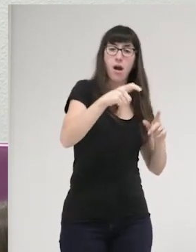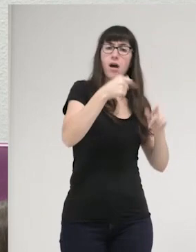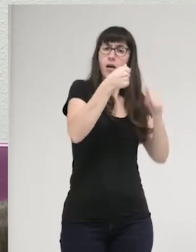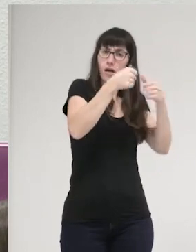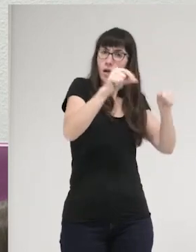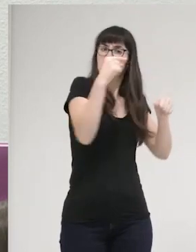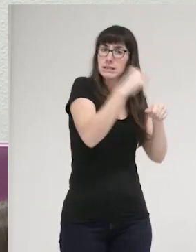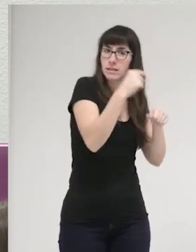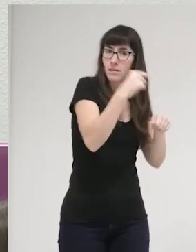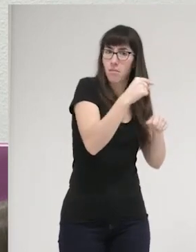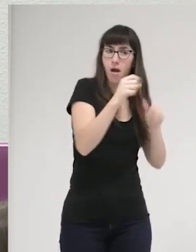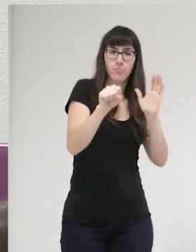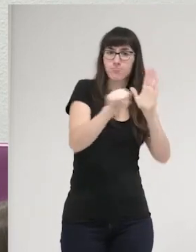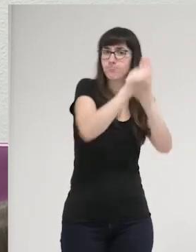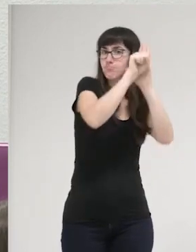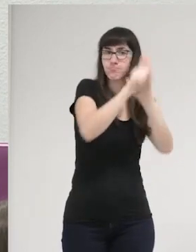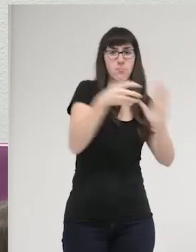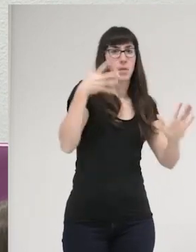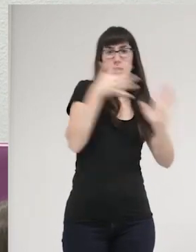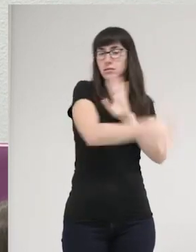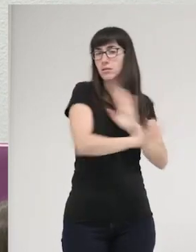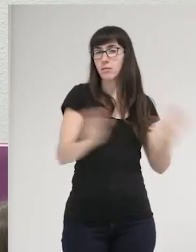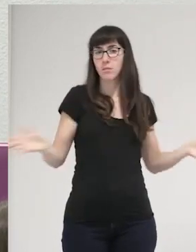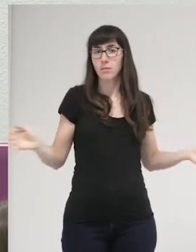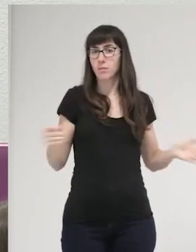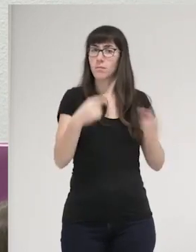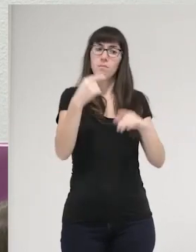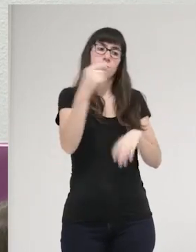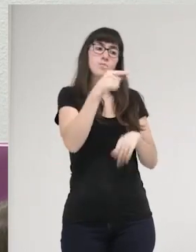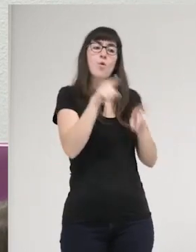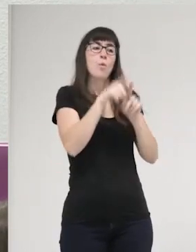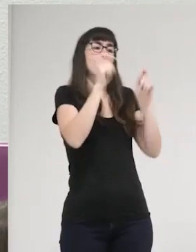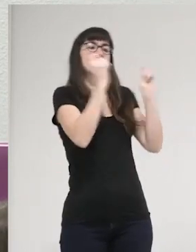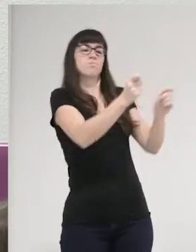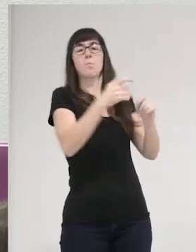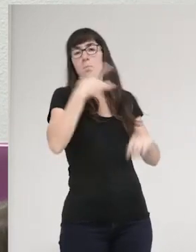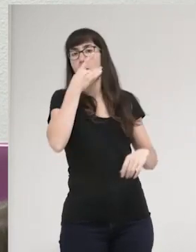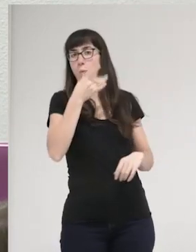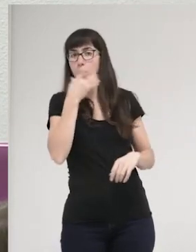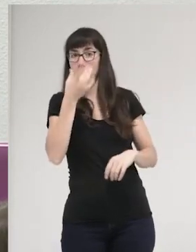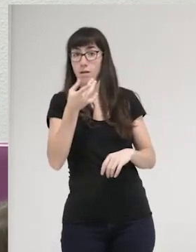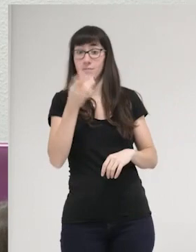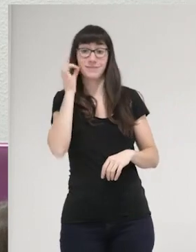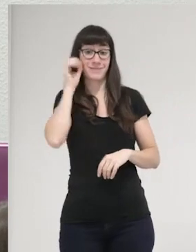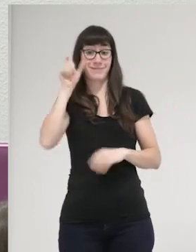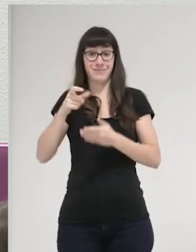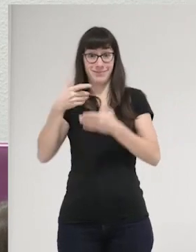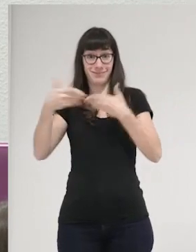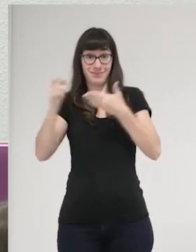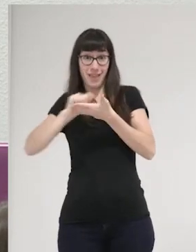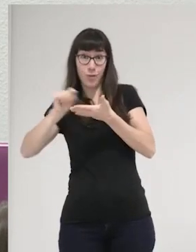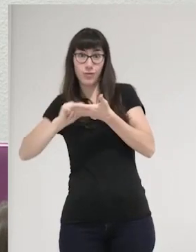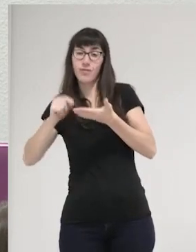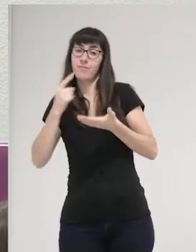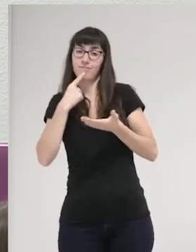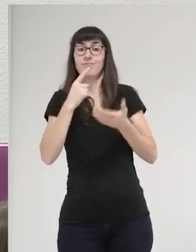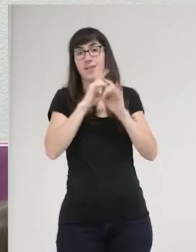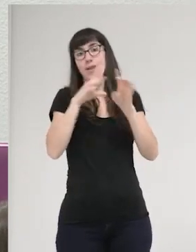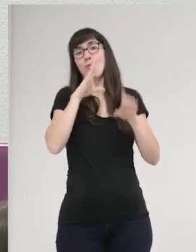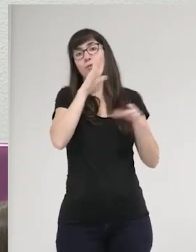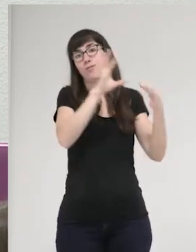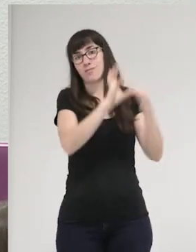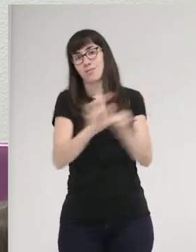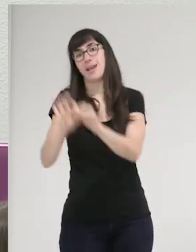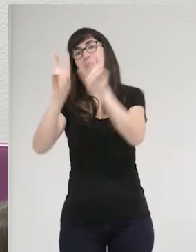tenemos un estigma, hay un estigma y una vergüenza, ¿no? Y ella lo relaciona mucho, precisamente, con ese contexto de negociación,